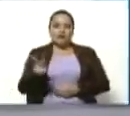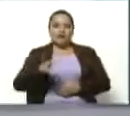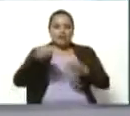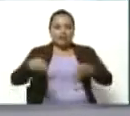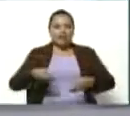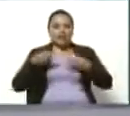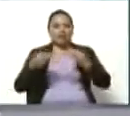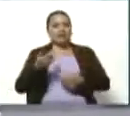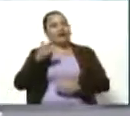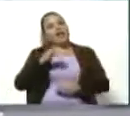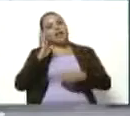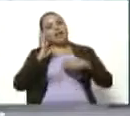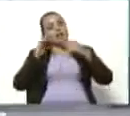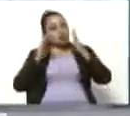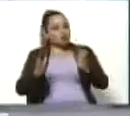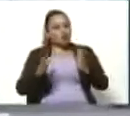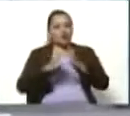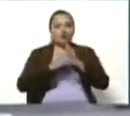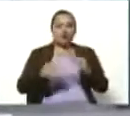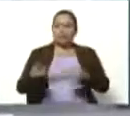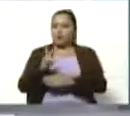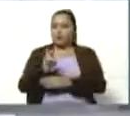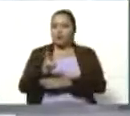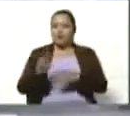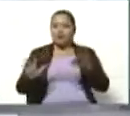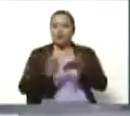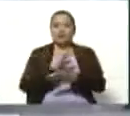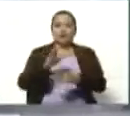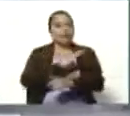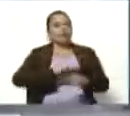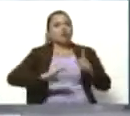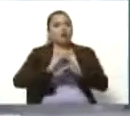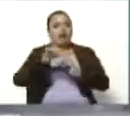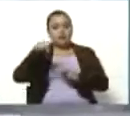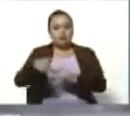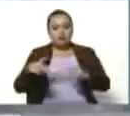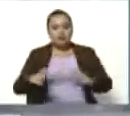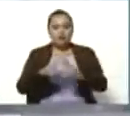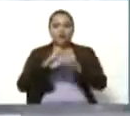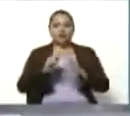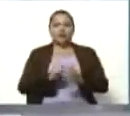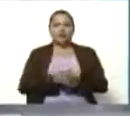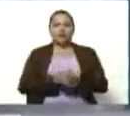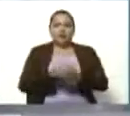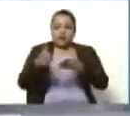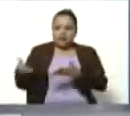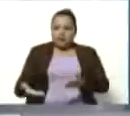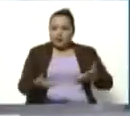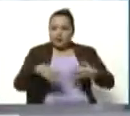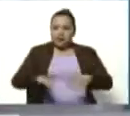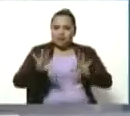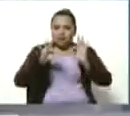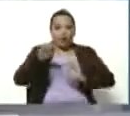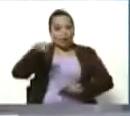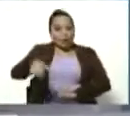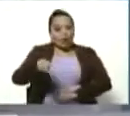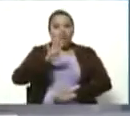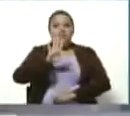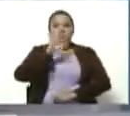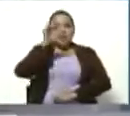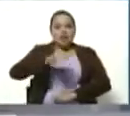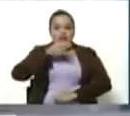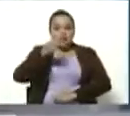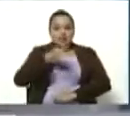siempre está atento todos los viernes de cultura en nuestro punto de encuentro. Es una invitación muy especial para hoy a las 5 de la tarde. A